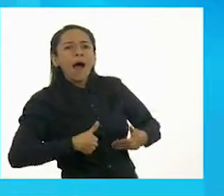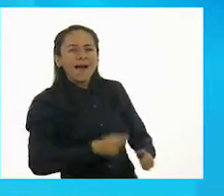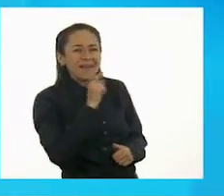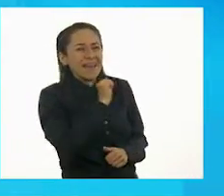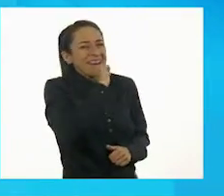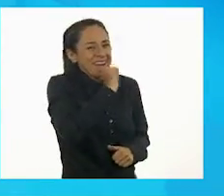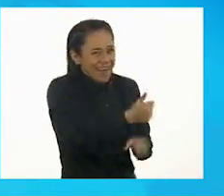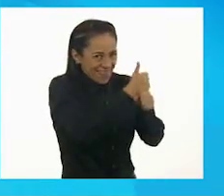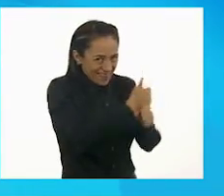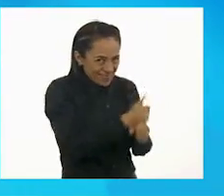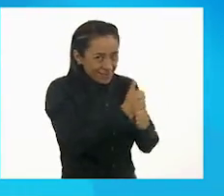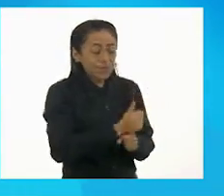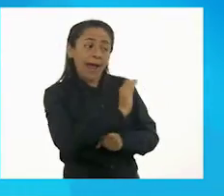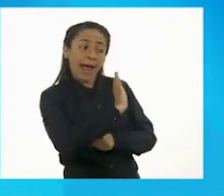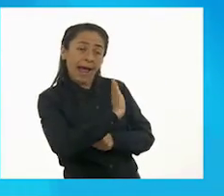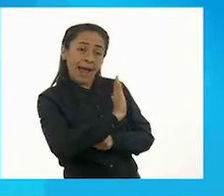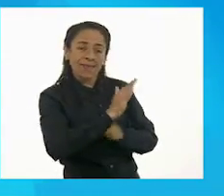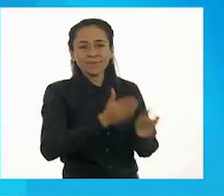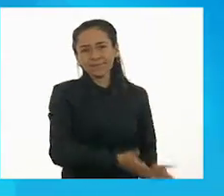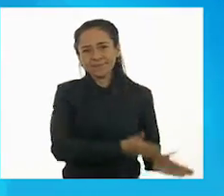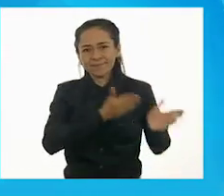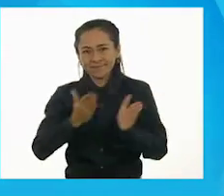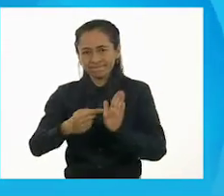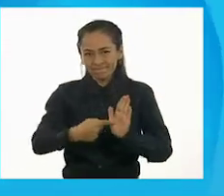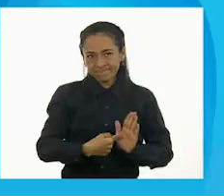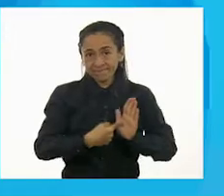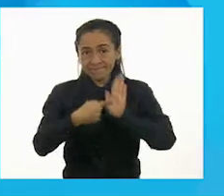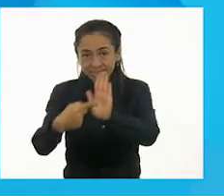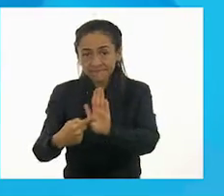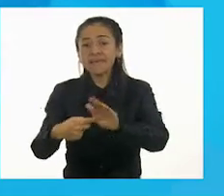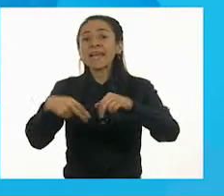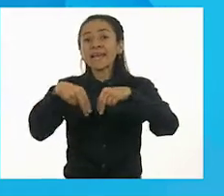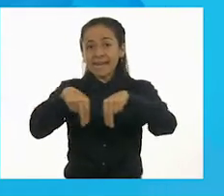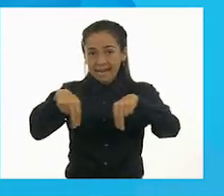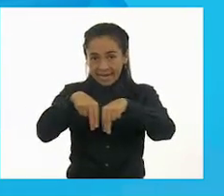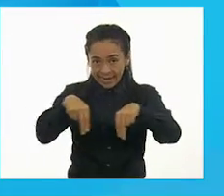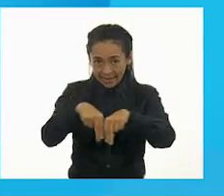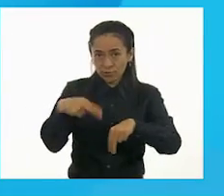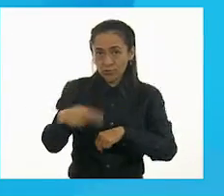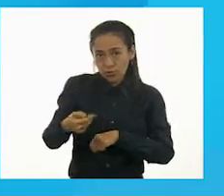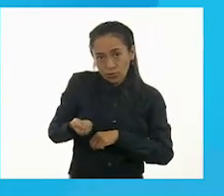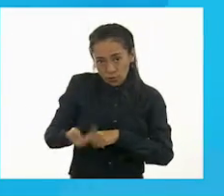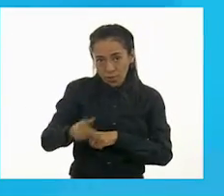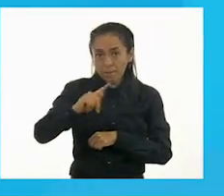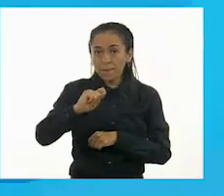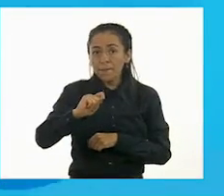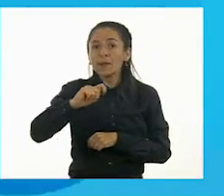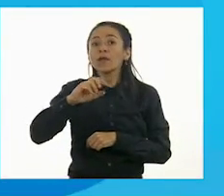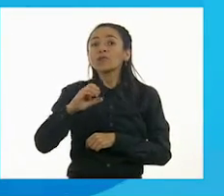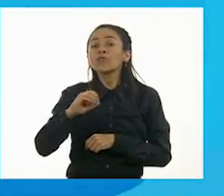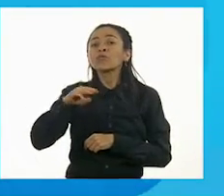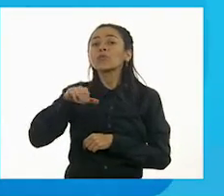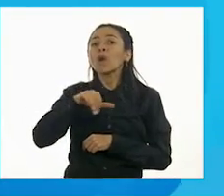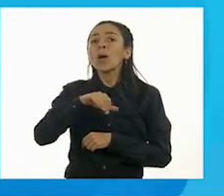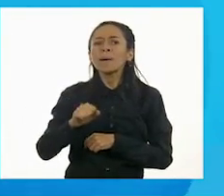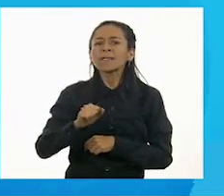Para continuar, les quiero presentar a mi nieto. Mi nieto se llama Tomás. ¡Tomás!